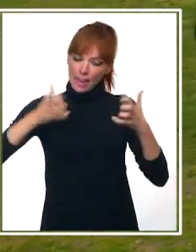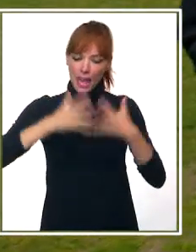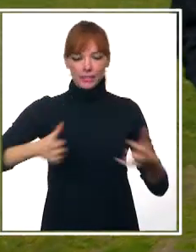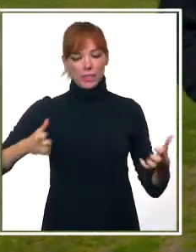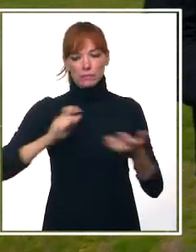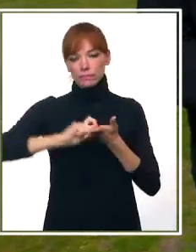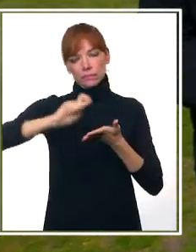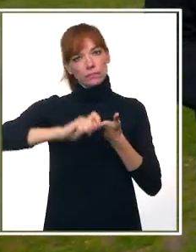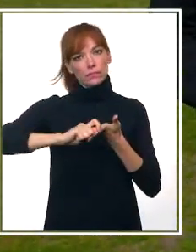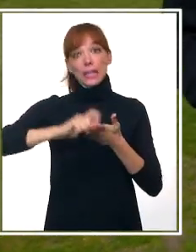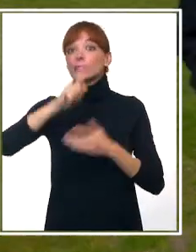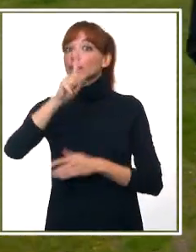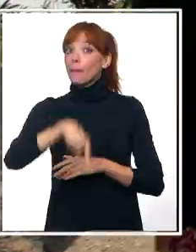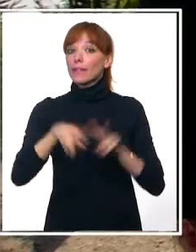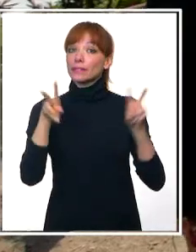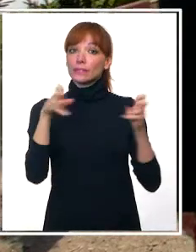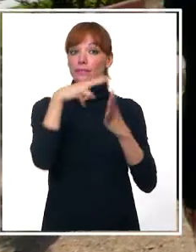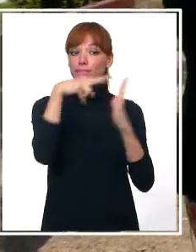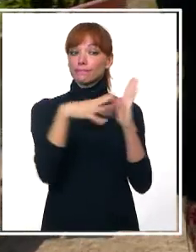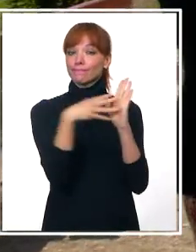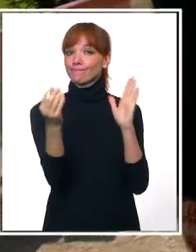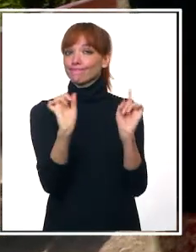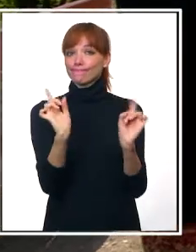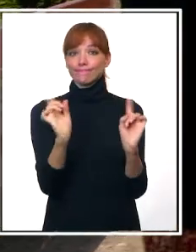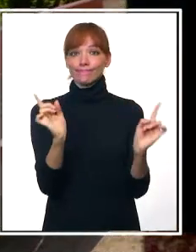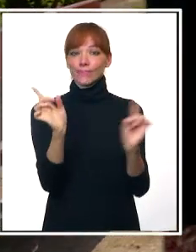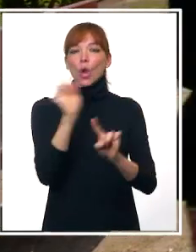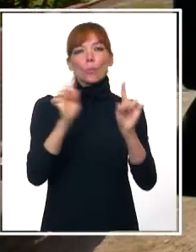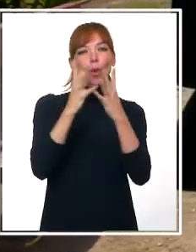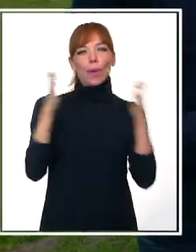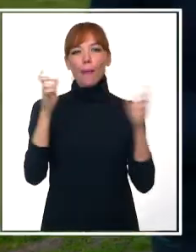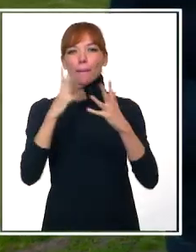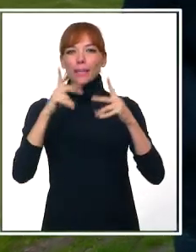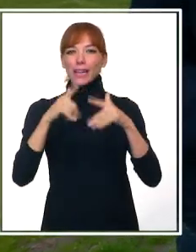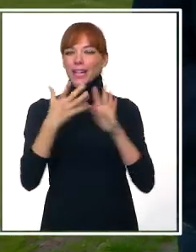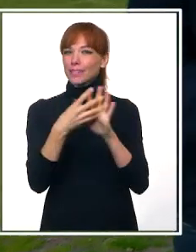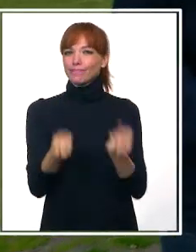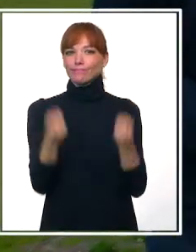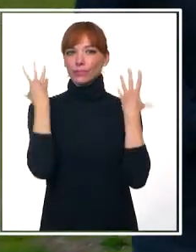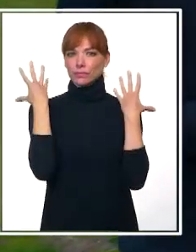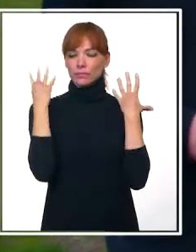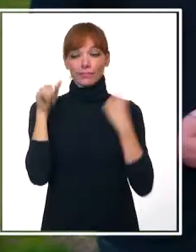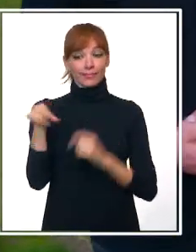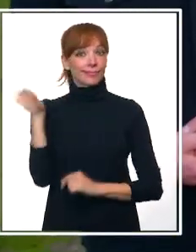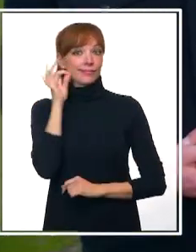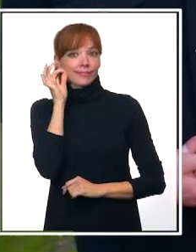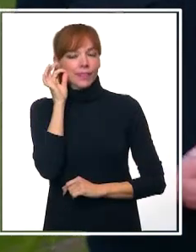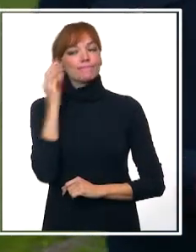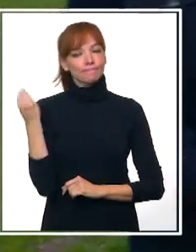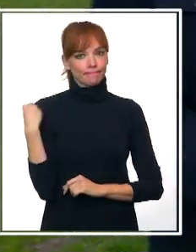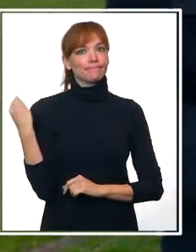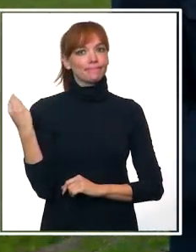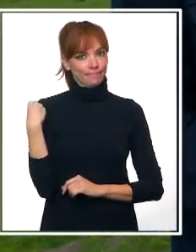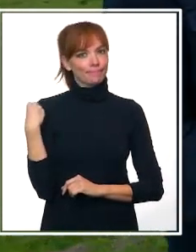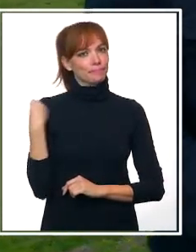la comprensión, no entendía los problemas en matemáticas... Y pues ella fue la que llamó la atención, el decirnos,